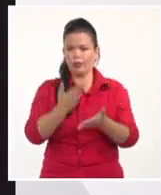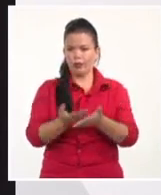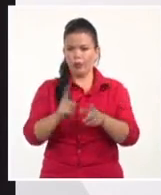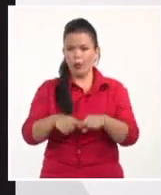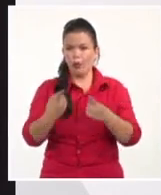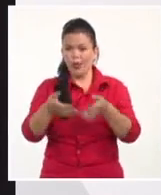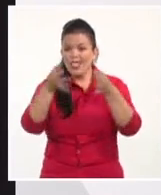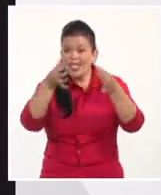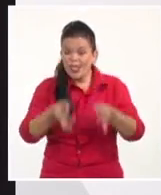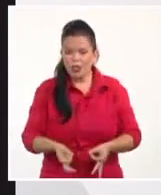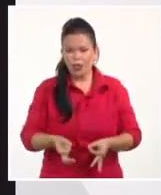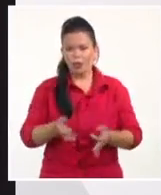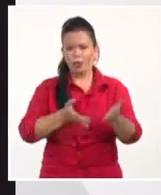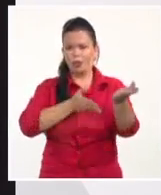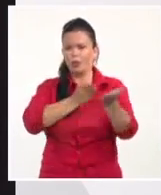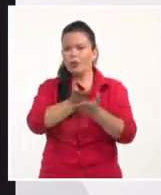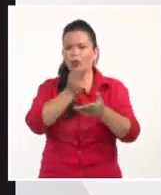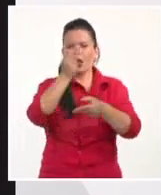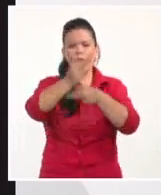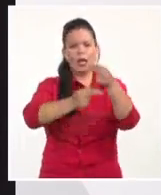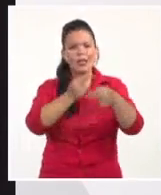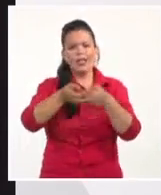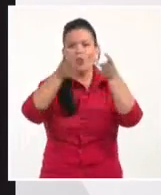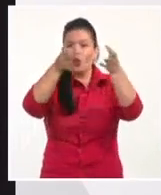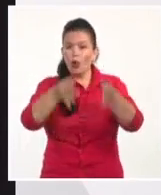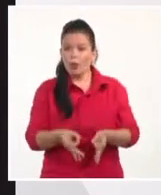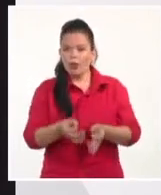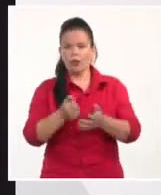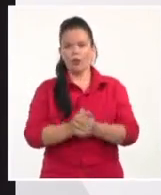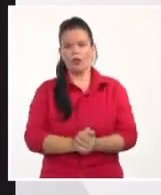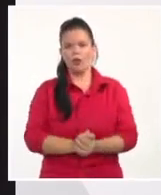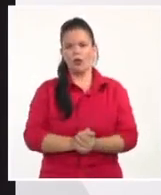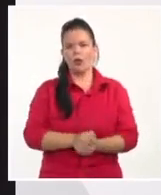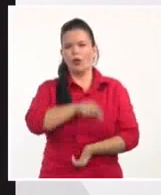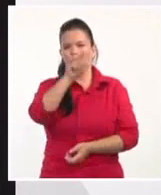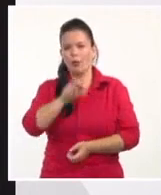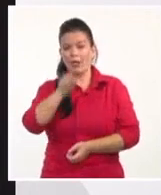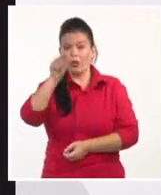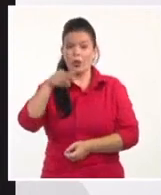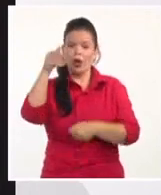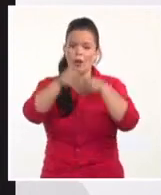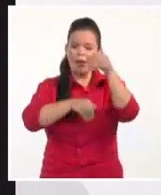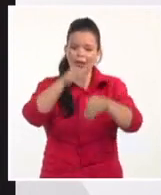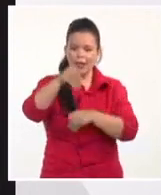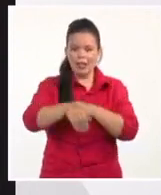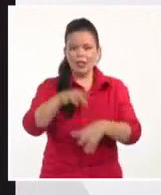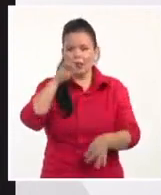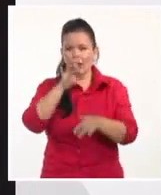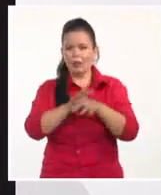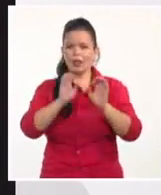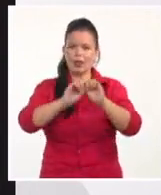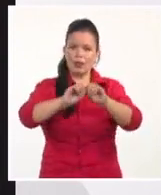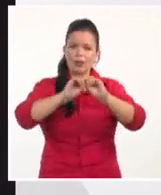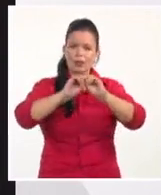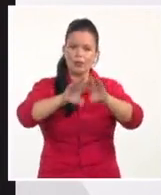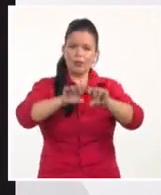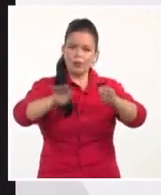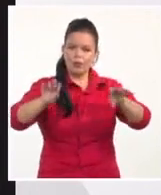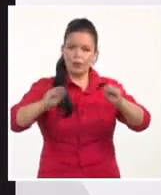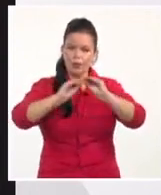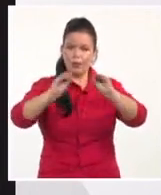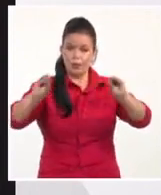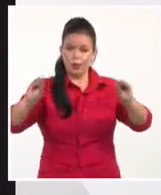el mismo guión, las mismas cuentas y los mismos métodos, ¿no? Bueno, y dentro de estas cuentas que llamamos